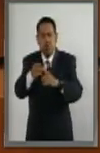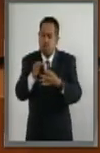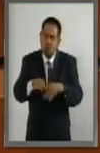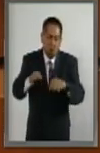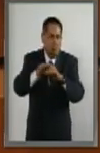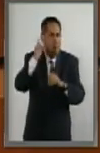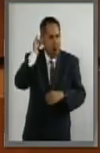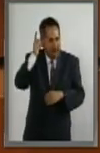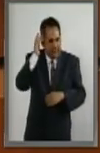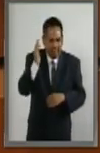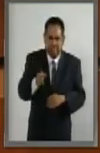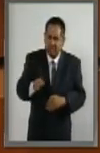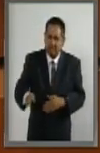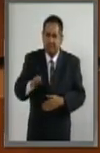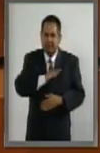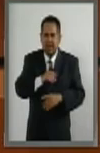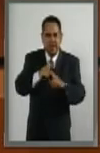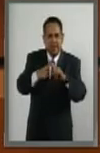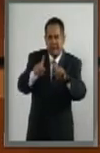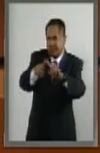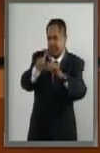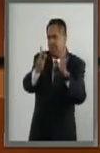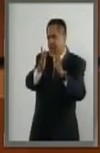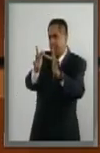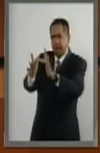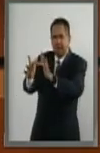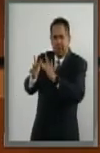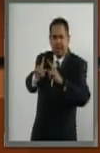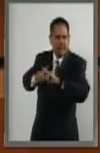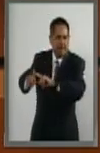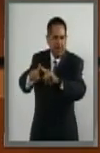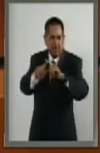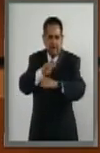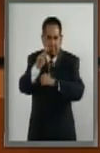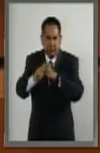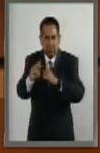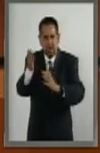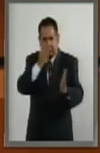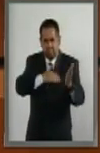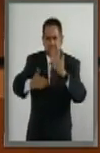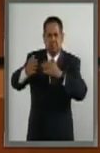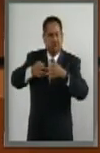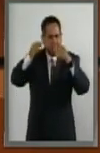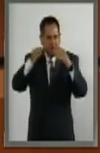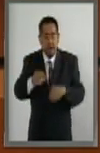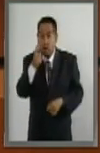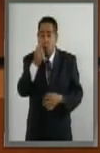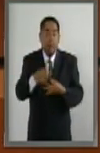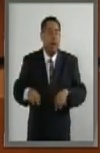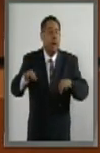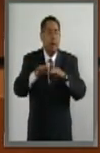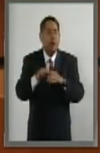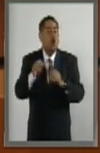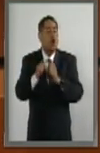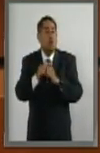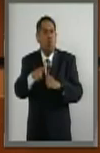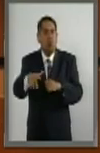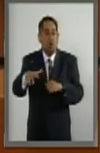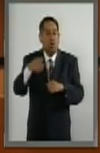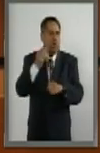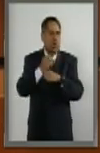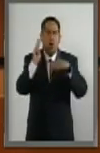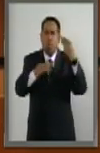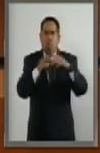que debemos hacer por la diversificación, por el fortalecimiento a nuestra diplomacia, particularmente ante un entorno tan